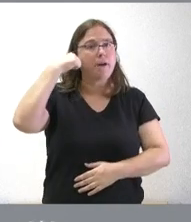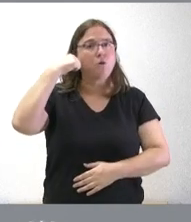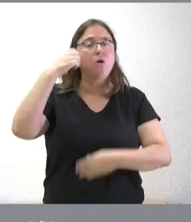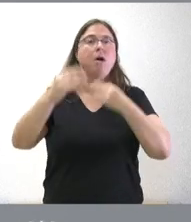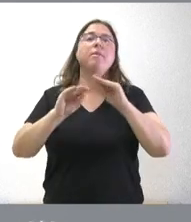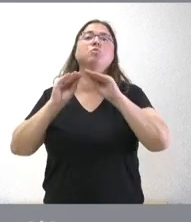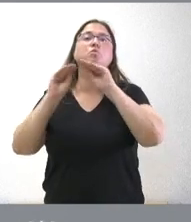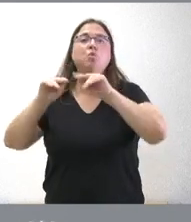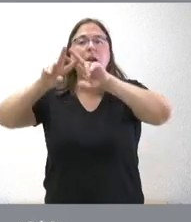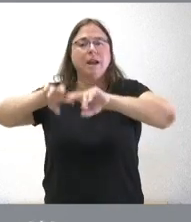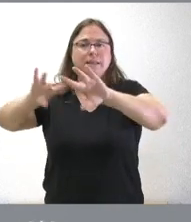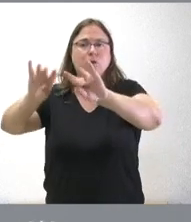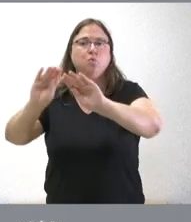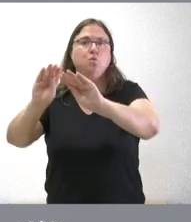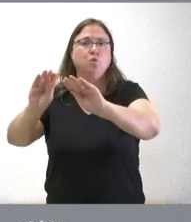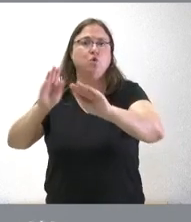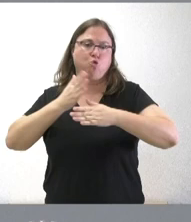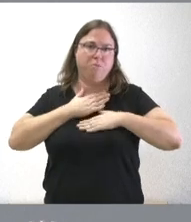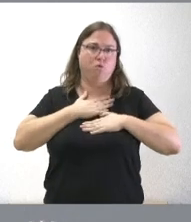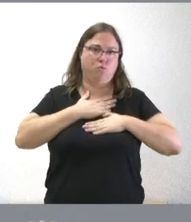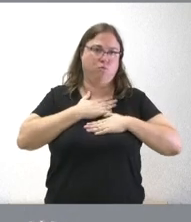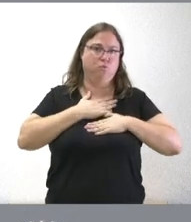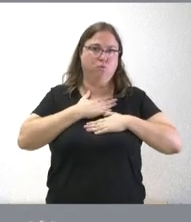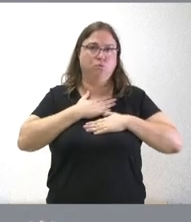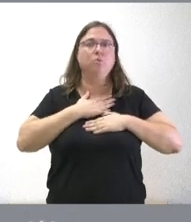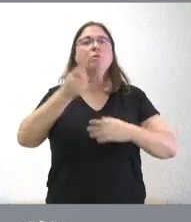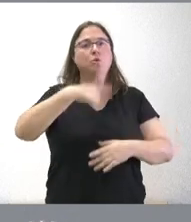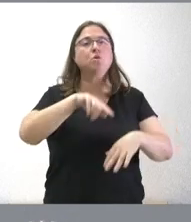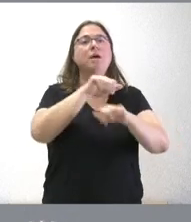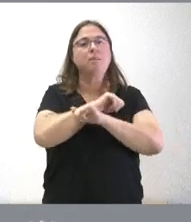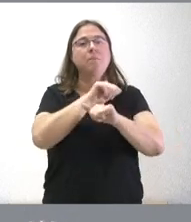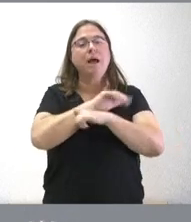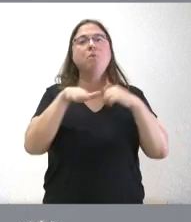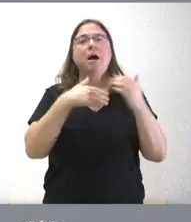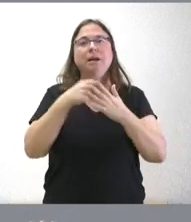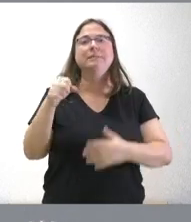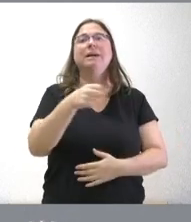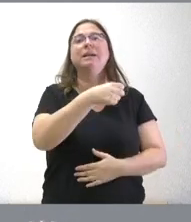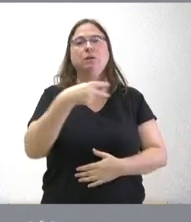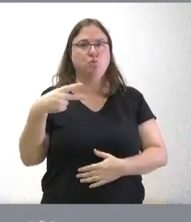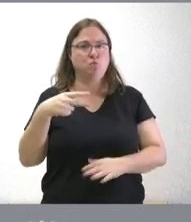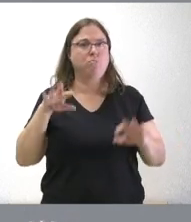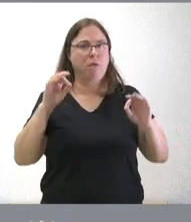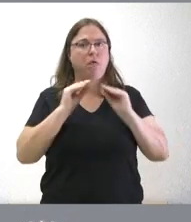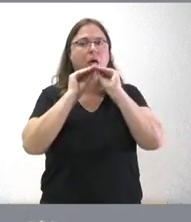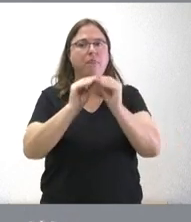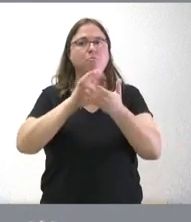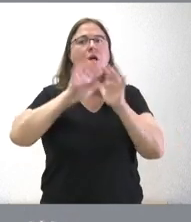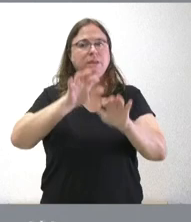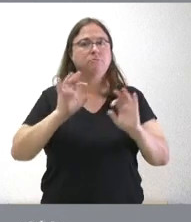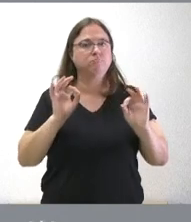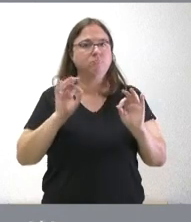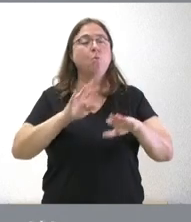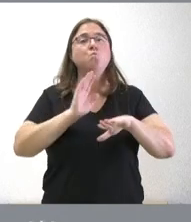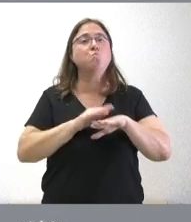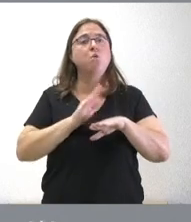los análisis en su territorio y nosotros los realizamos en el nuestro nosotros sí esperamos el resultado de los análisis que estamos haciendo en Castilla y León y